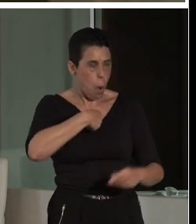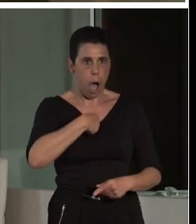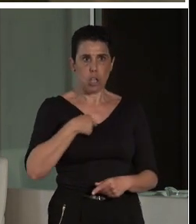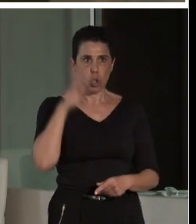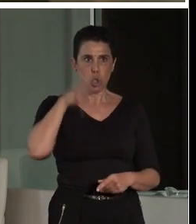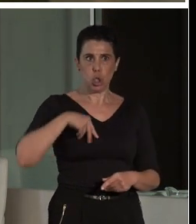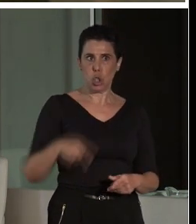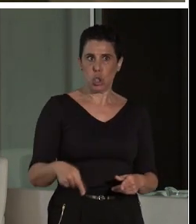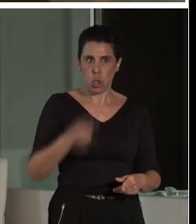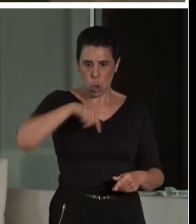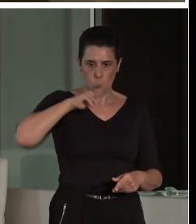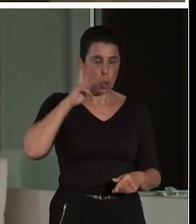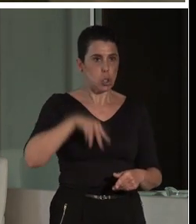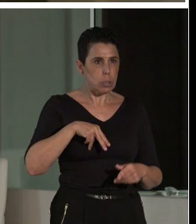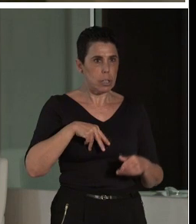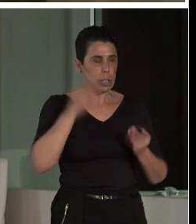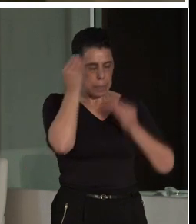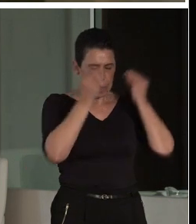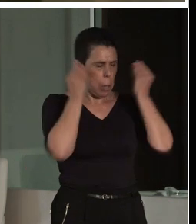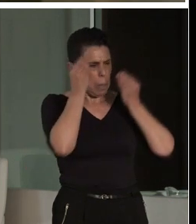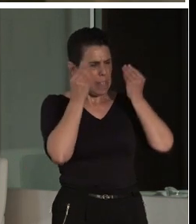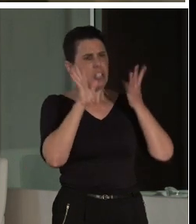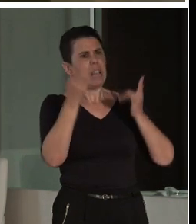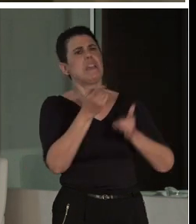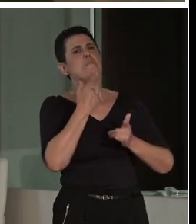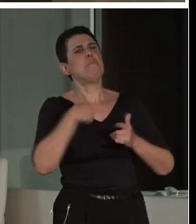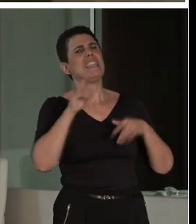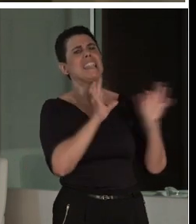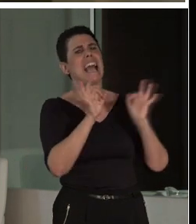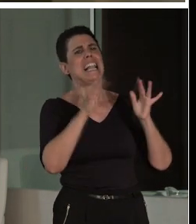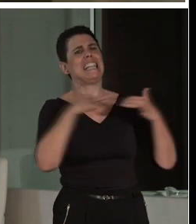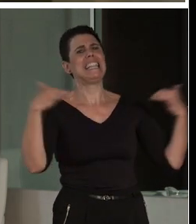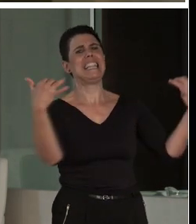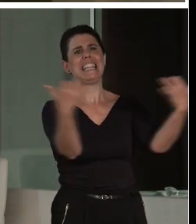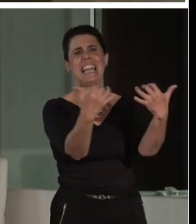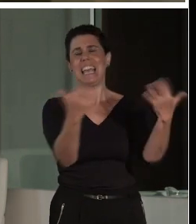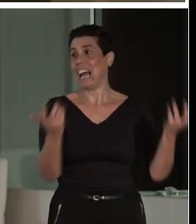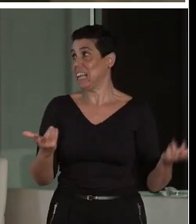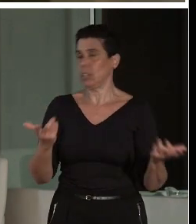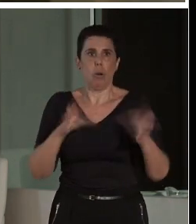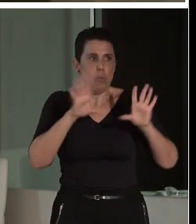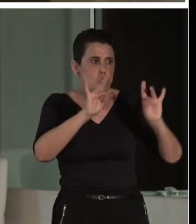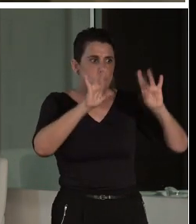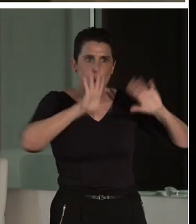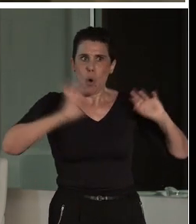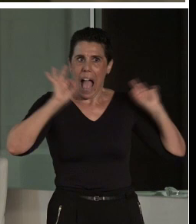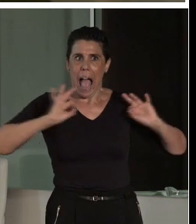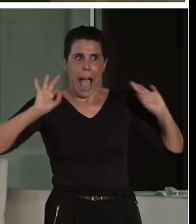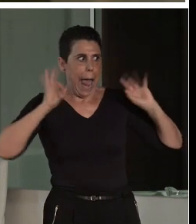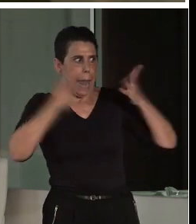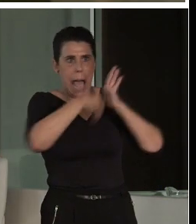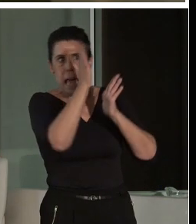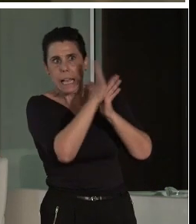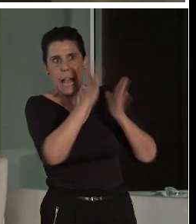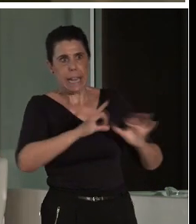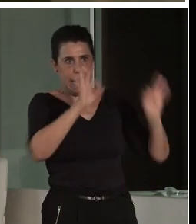historias y a que me decían que el teatro, aquí lo tenéis, sin un panelito, sin nada, no se puede tocar, ¿no? Es decir, claro, somos